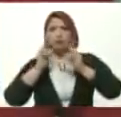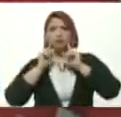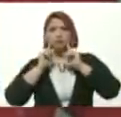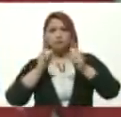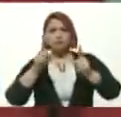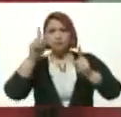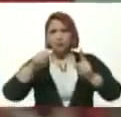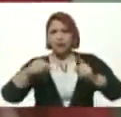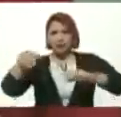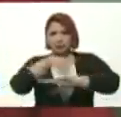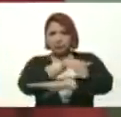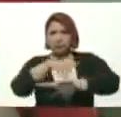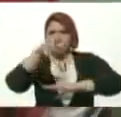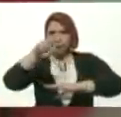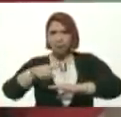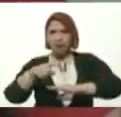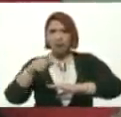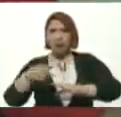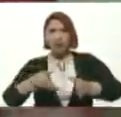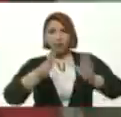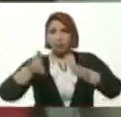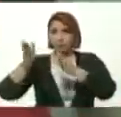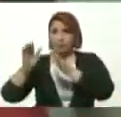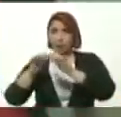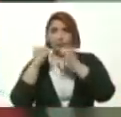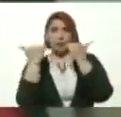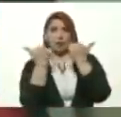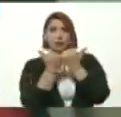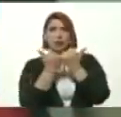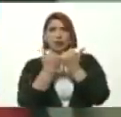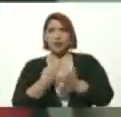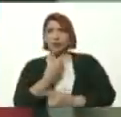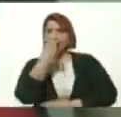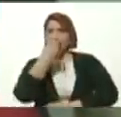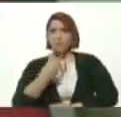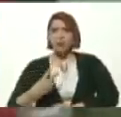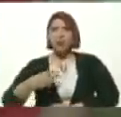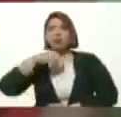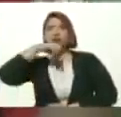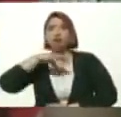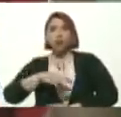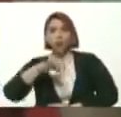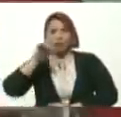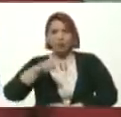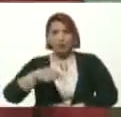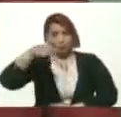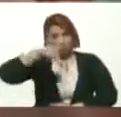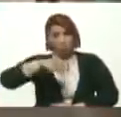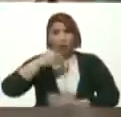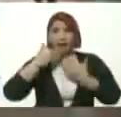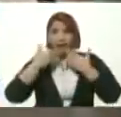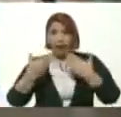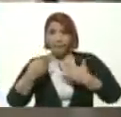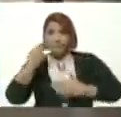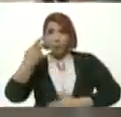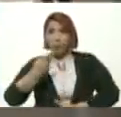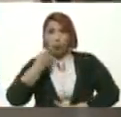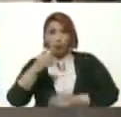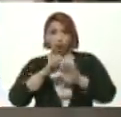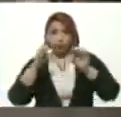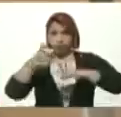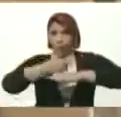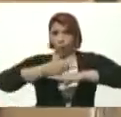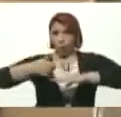Presidente Y en estas Aulas de Clase Se respira Historia Y hoy Presidente Gracias a las Políticas Educativas Del